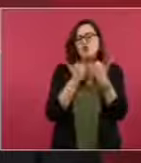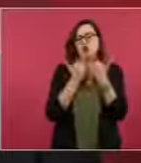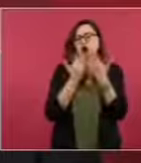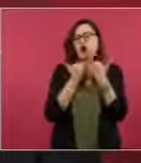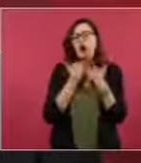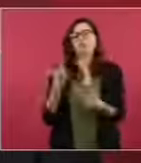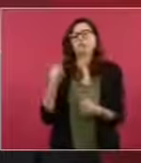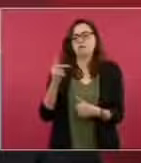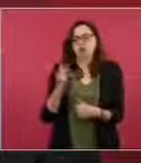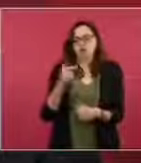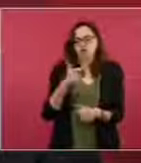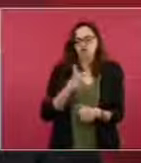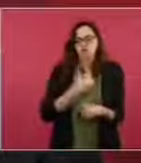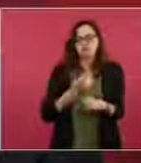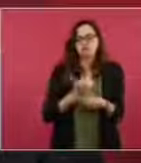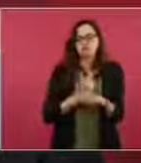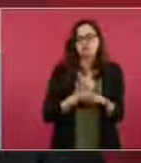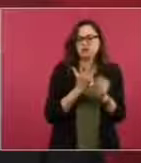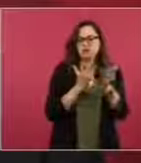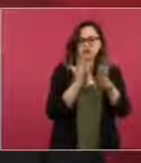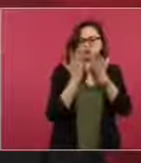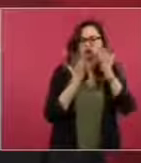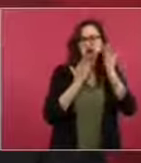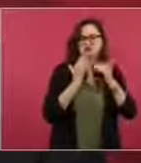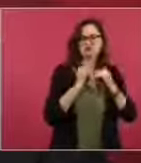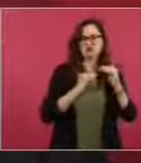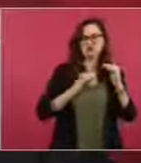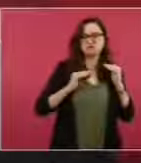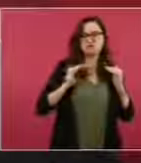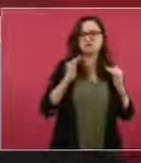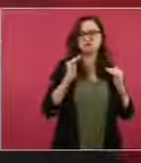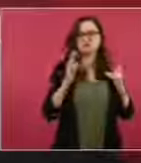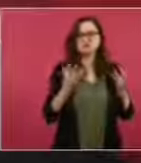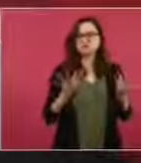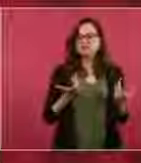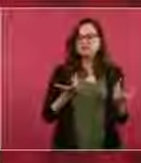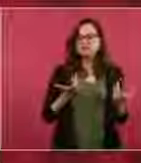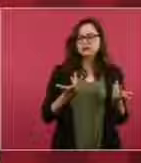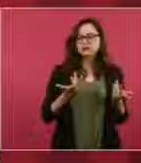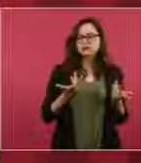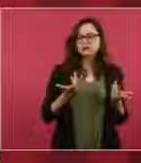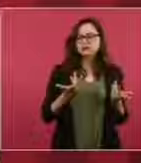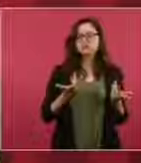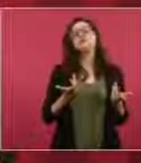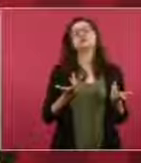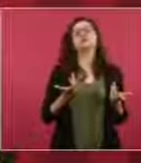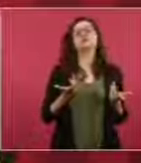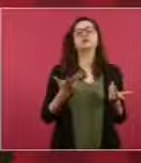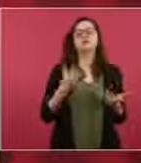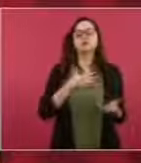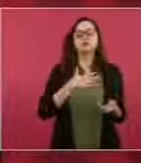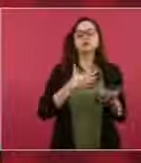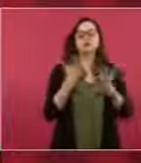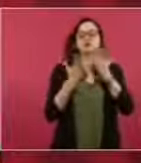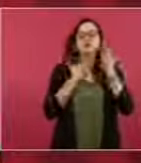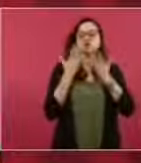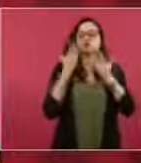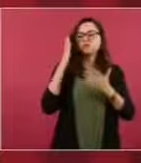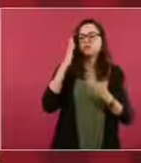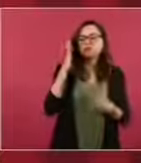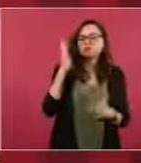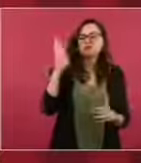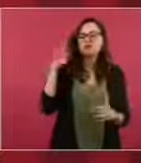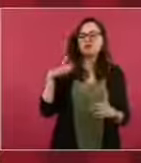ya tengo maestría, ya tengo